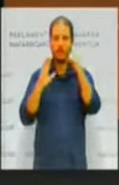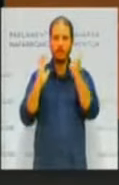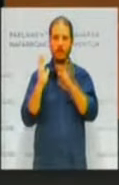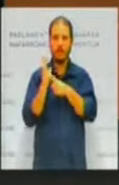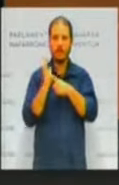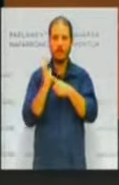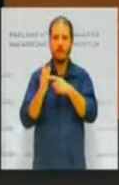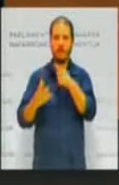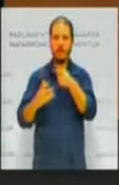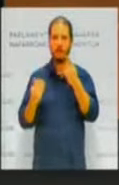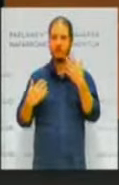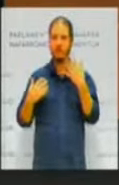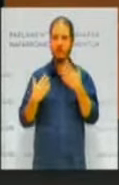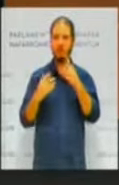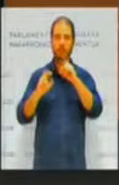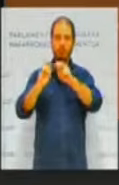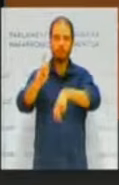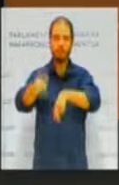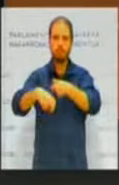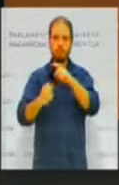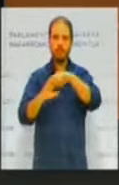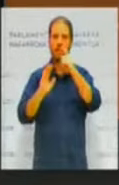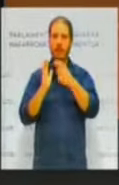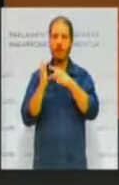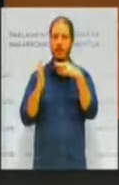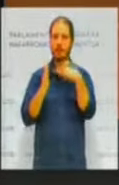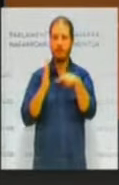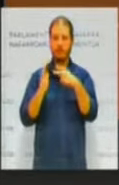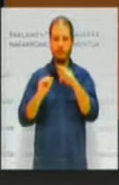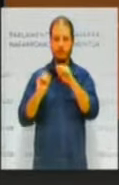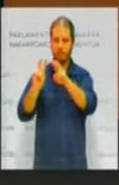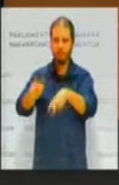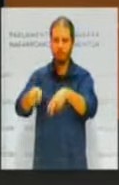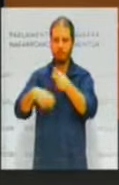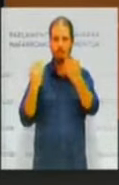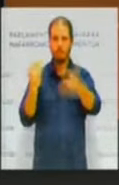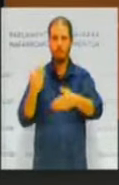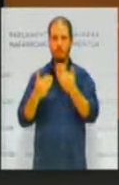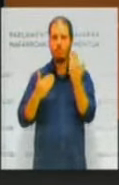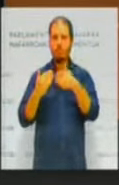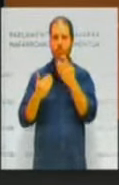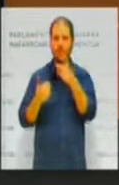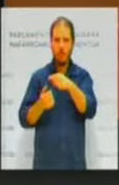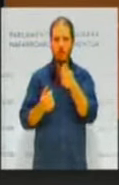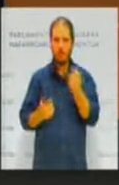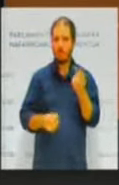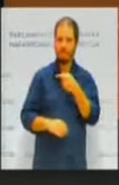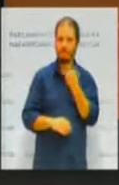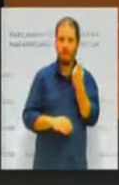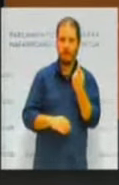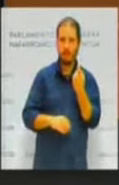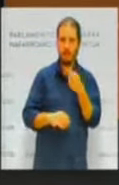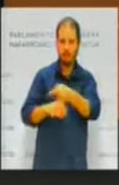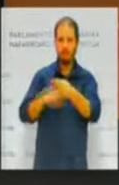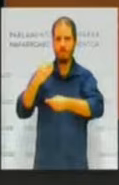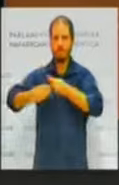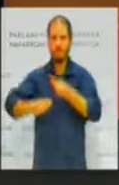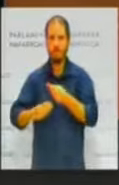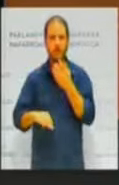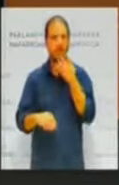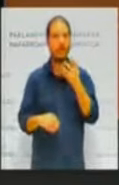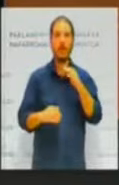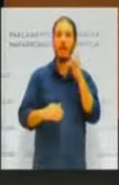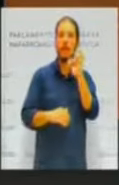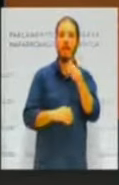moderniza la ley de transparencia, que era necesario modernizarla y actualizarla. Además amplía a los sujetos